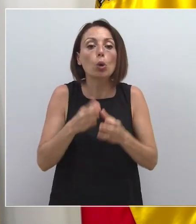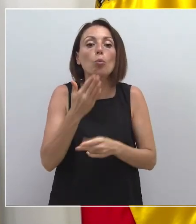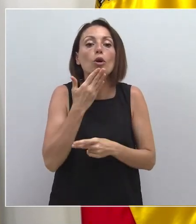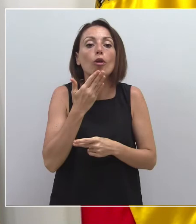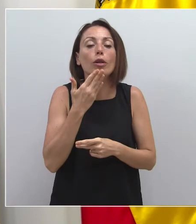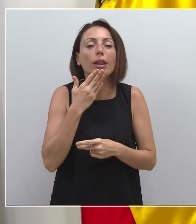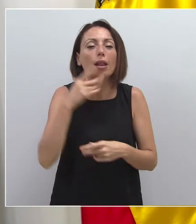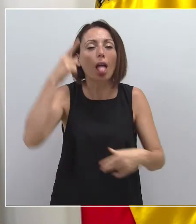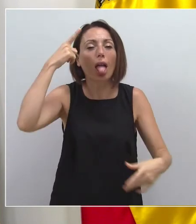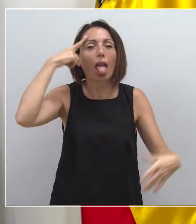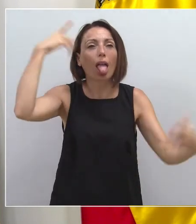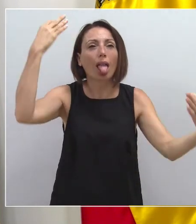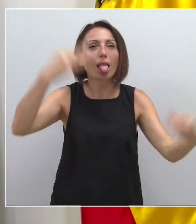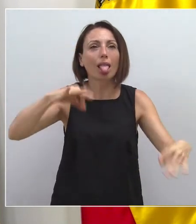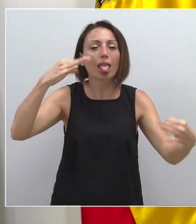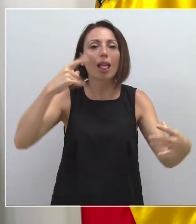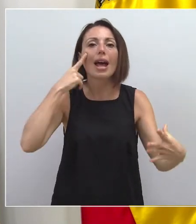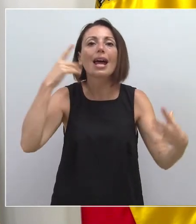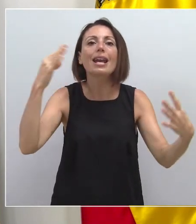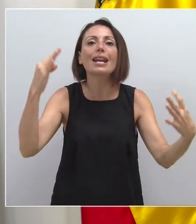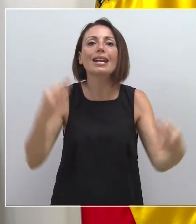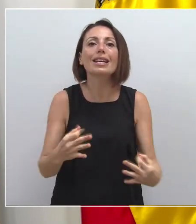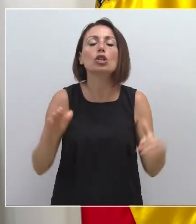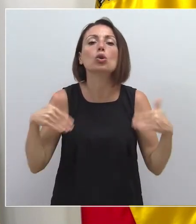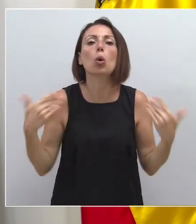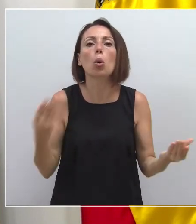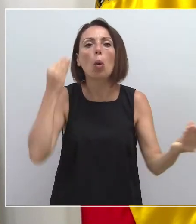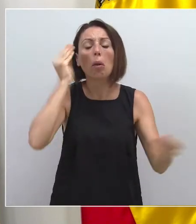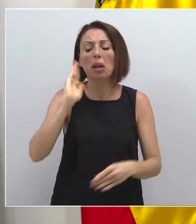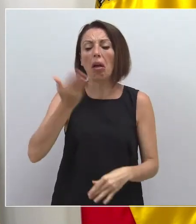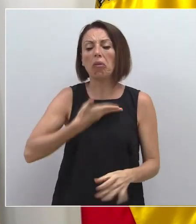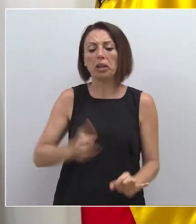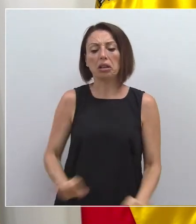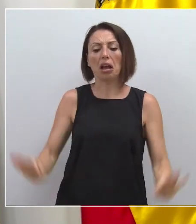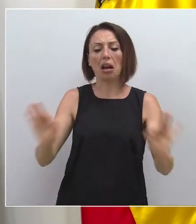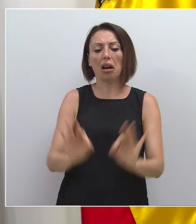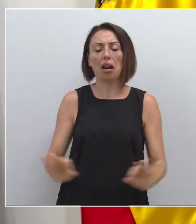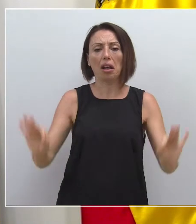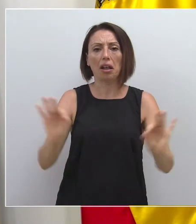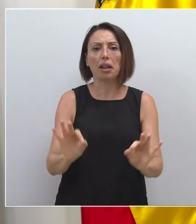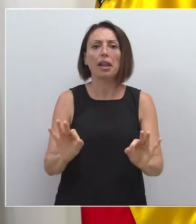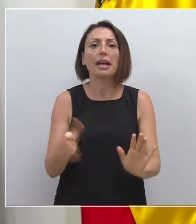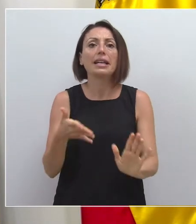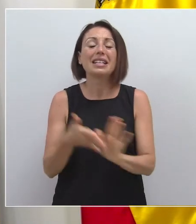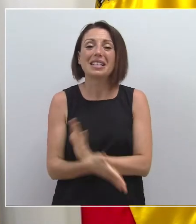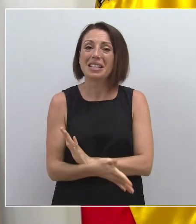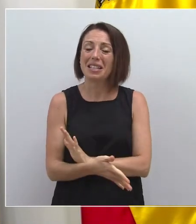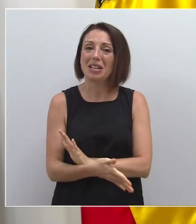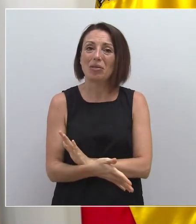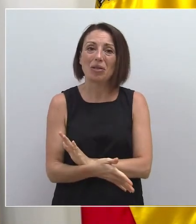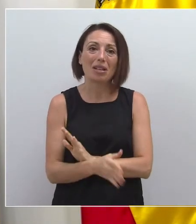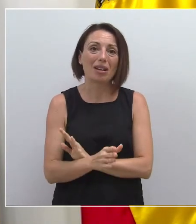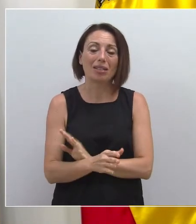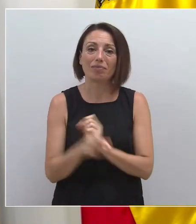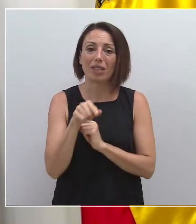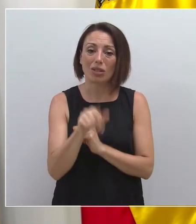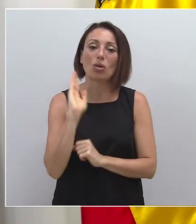no son conscientes del riesgo. Creen que no va con ellos y efectivamente no es la mejor de las conclusiones.